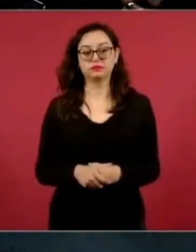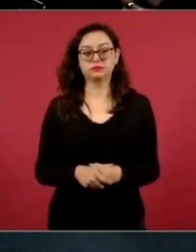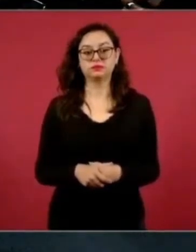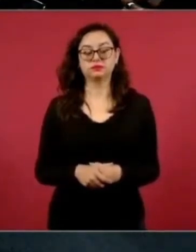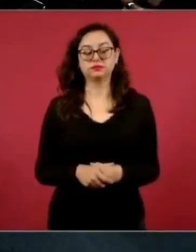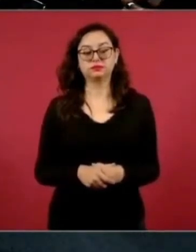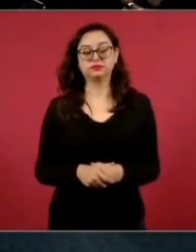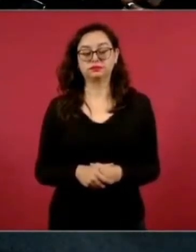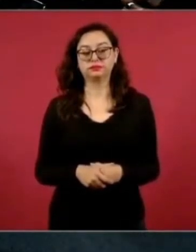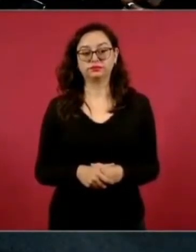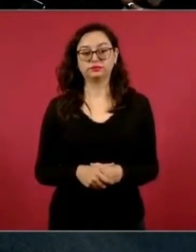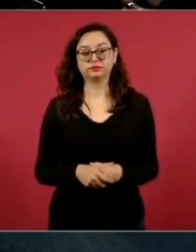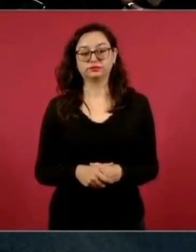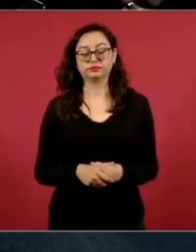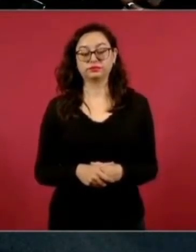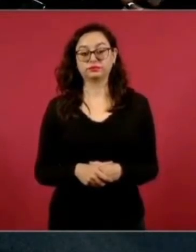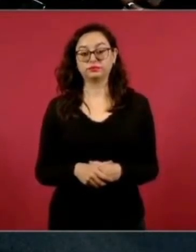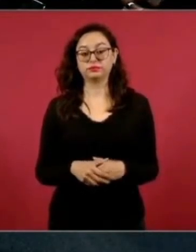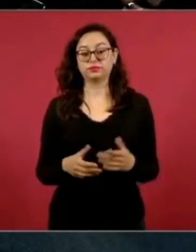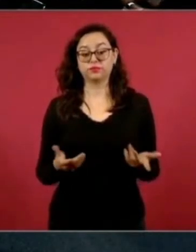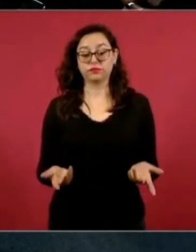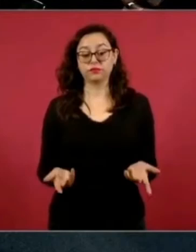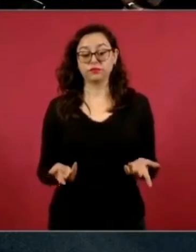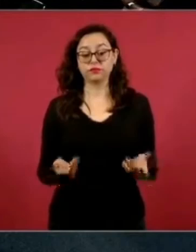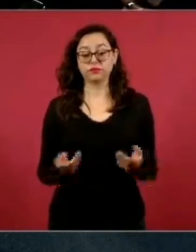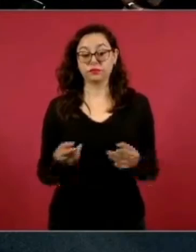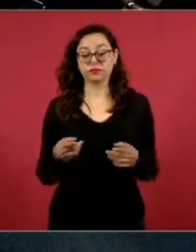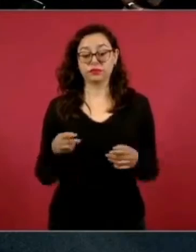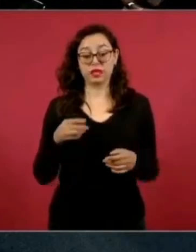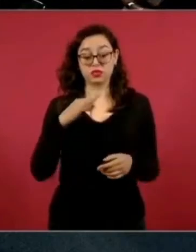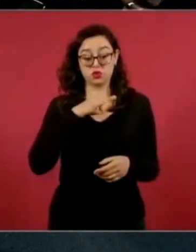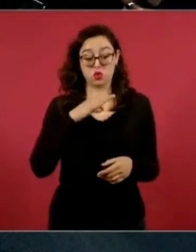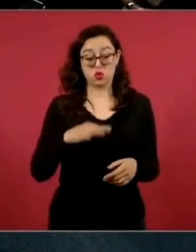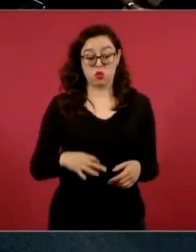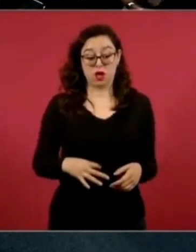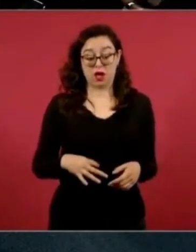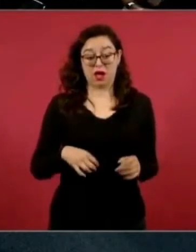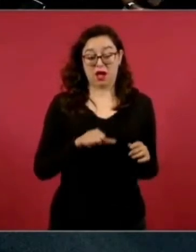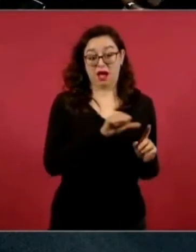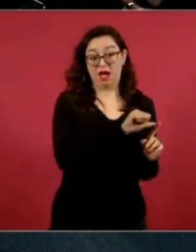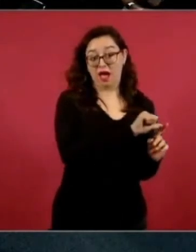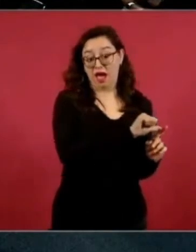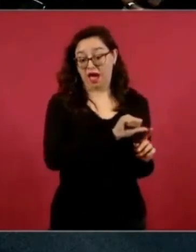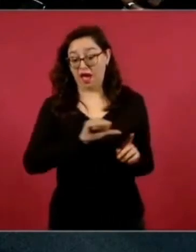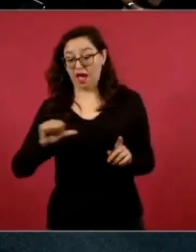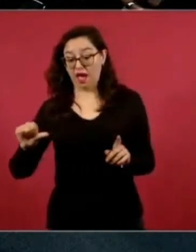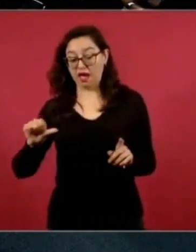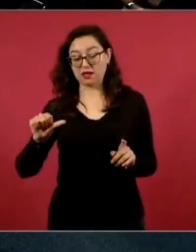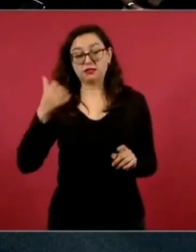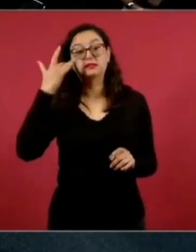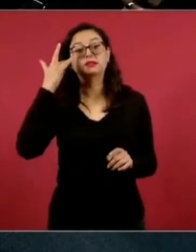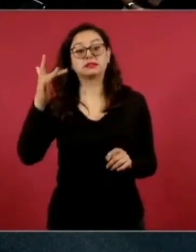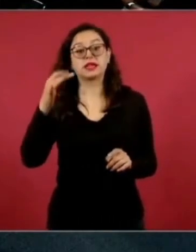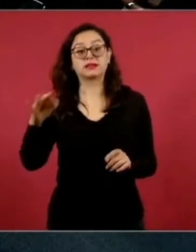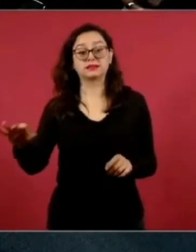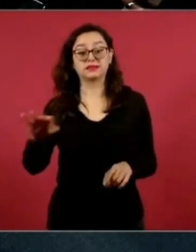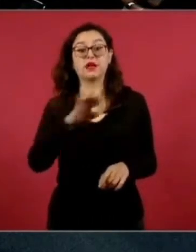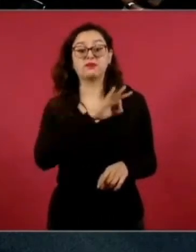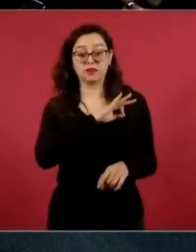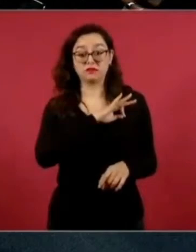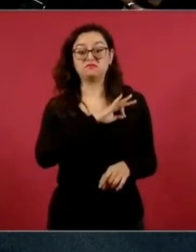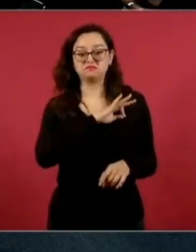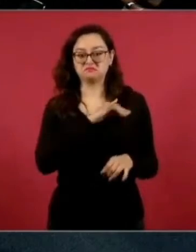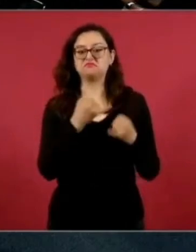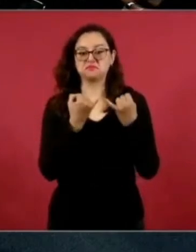porque de Santa Fe a Tacubaya a observatorios